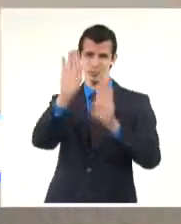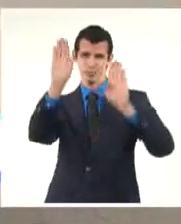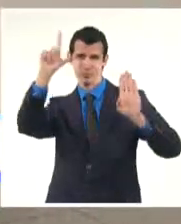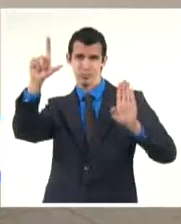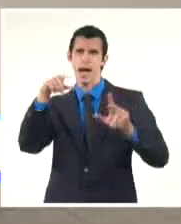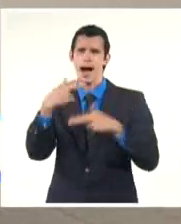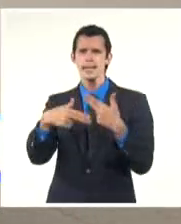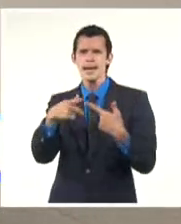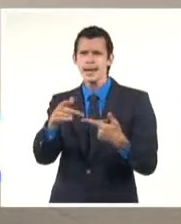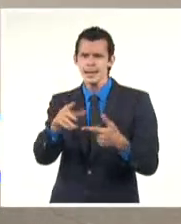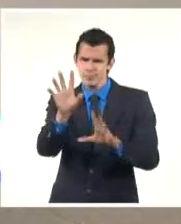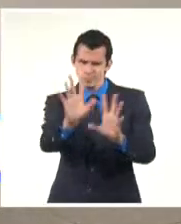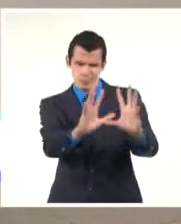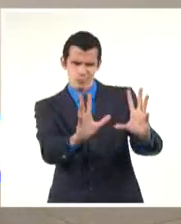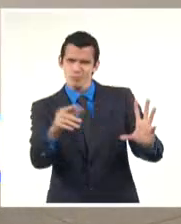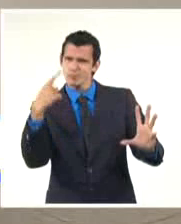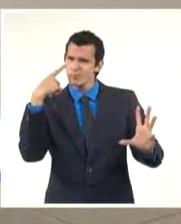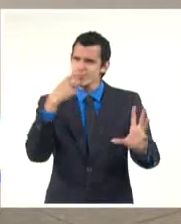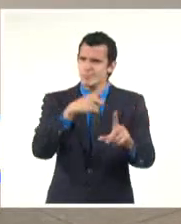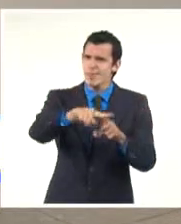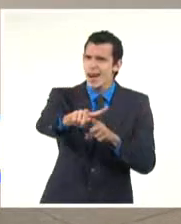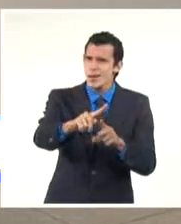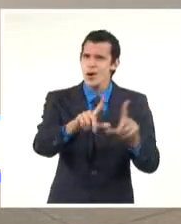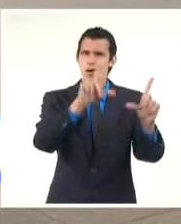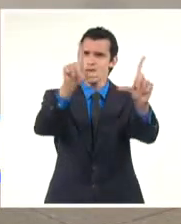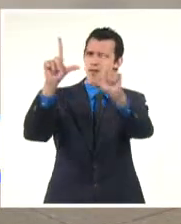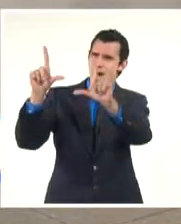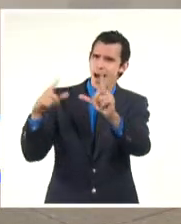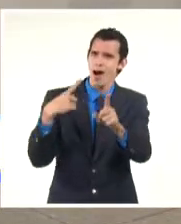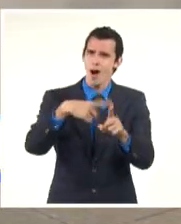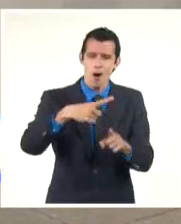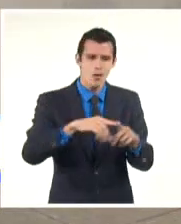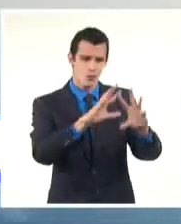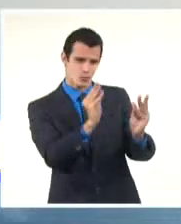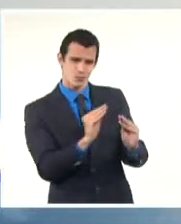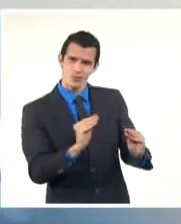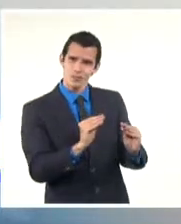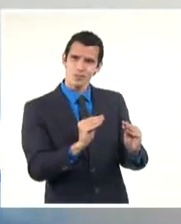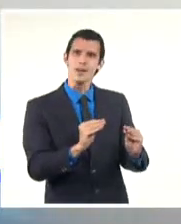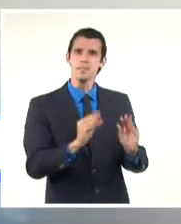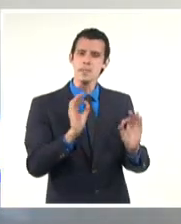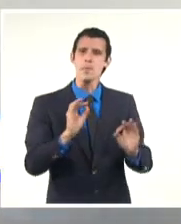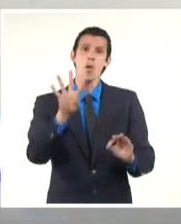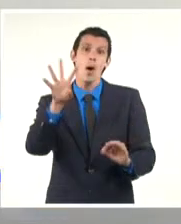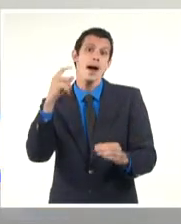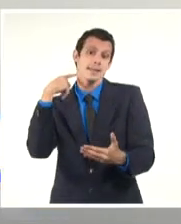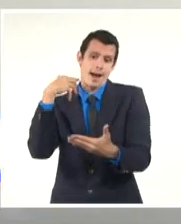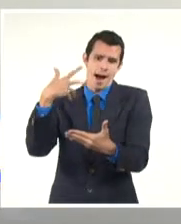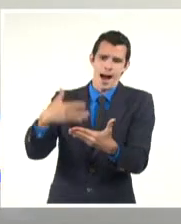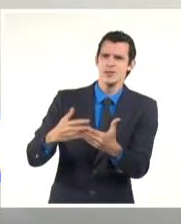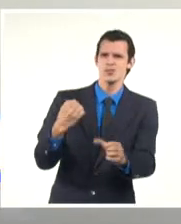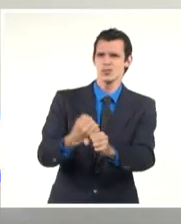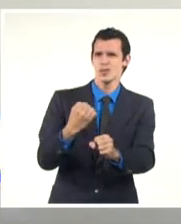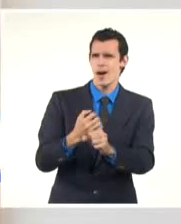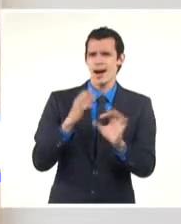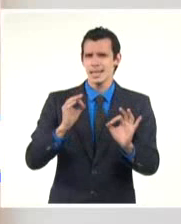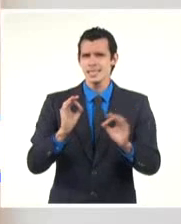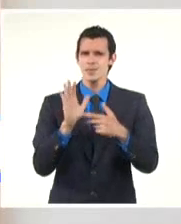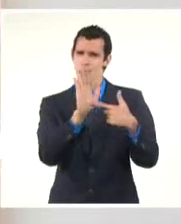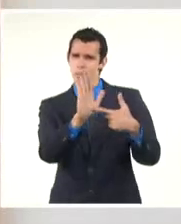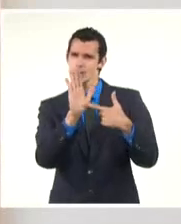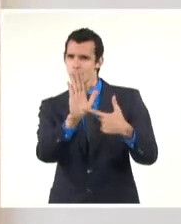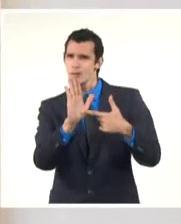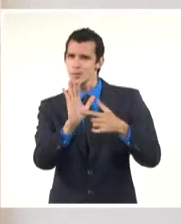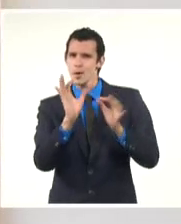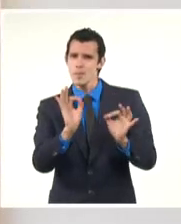hacer, la muestra recorre algunos hitos de sus cuarenta años de gestión cultural a través de obras de la Galería, de los